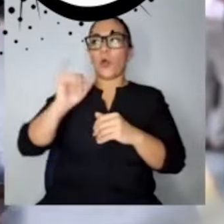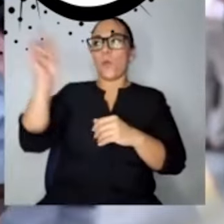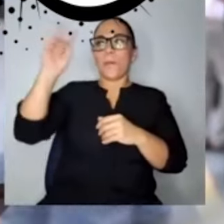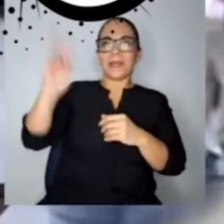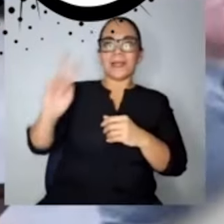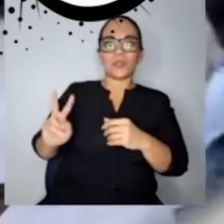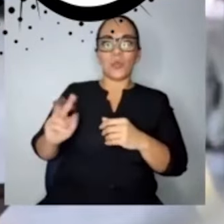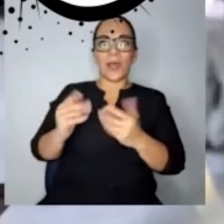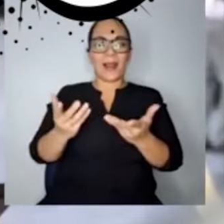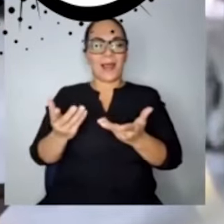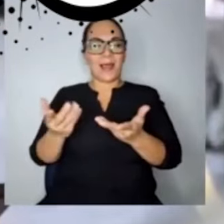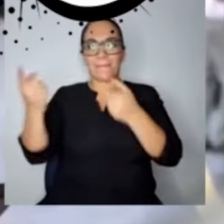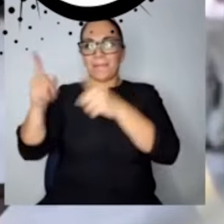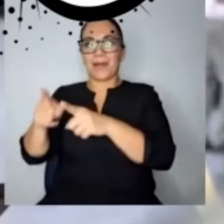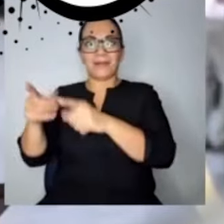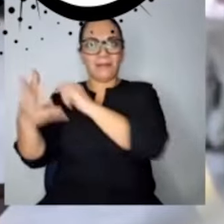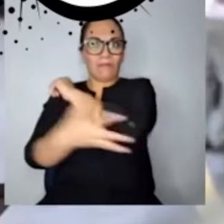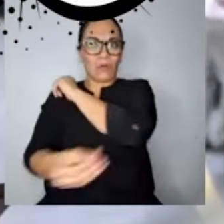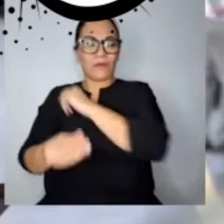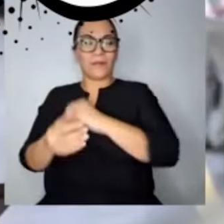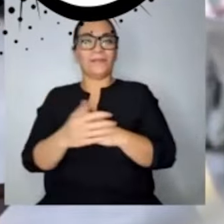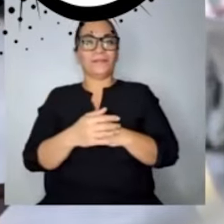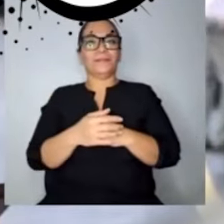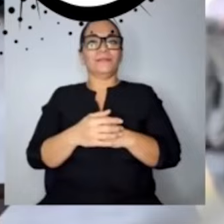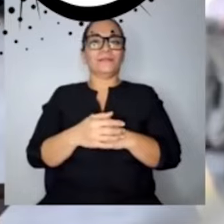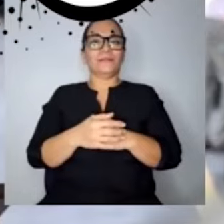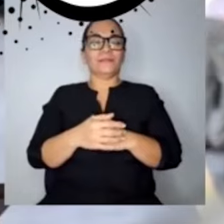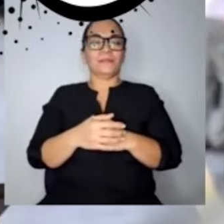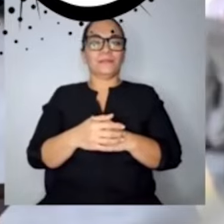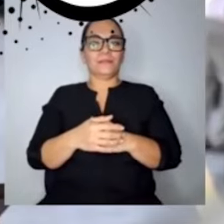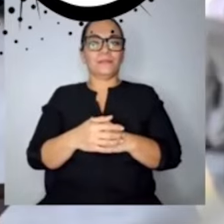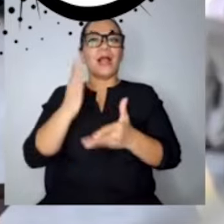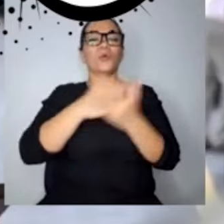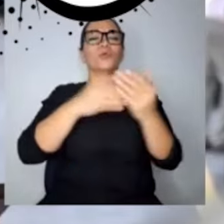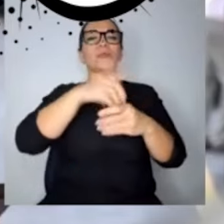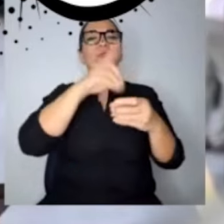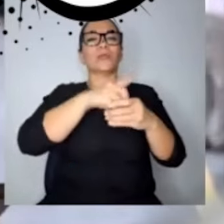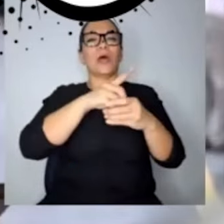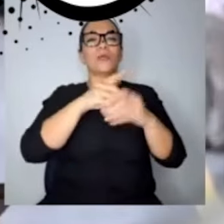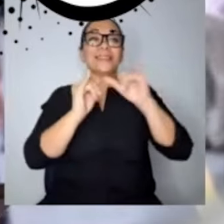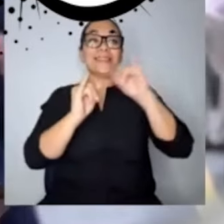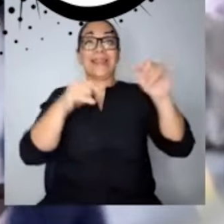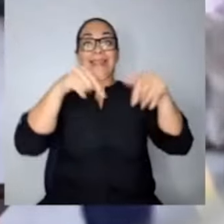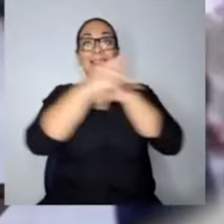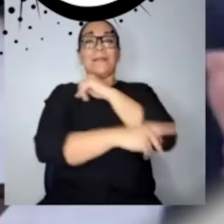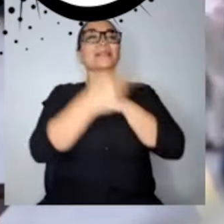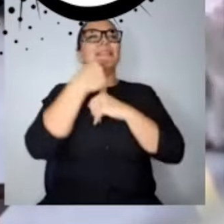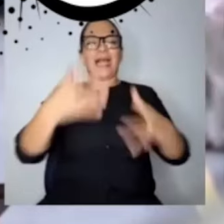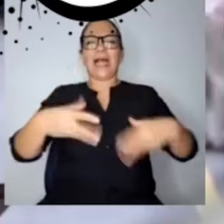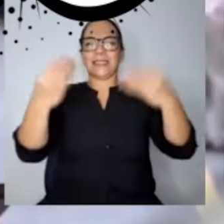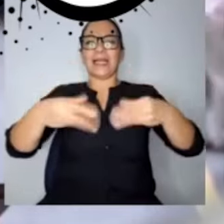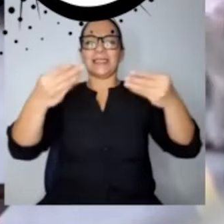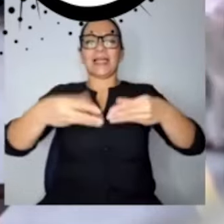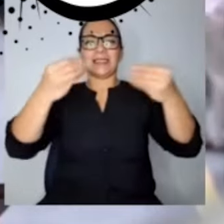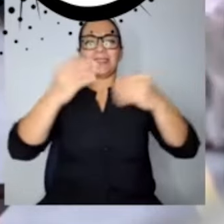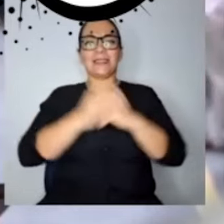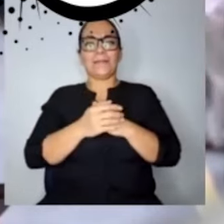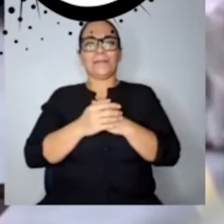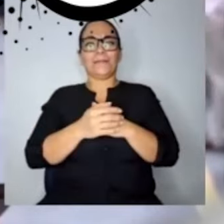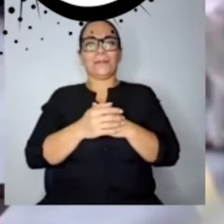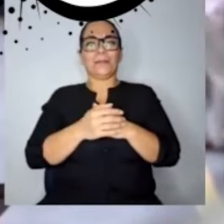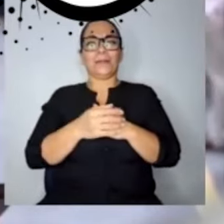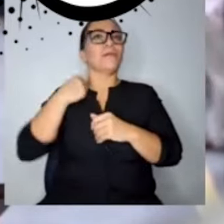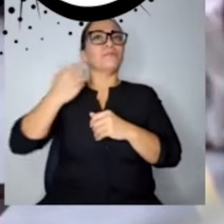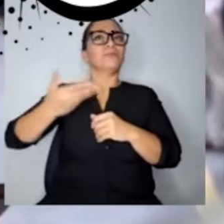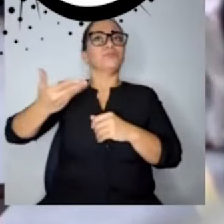algunos diputados de izquierda, los diputados de izquierda de este país dicen gaste, gaste, gaste hasta que la inflación se